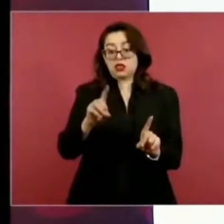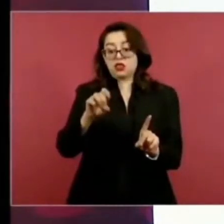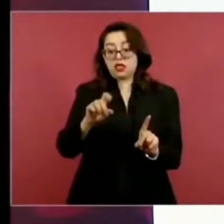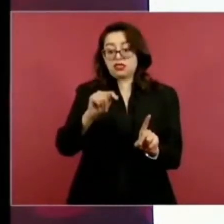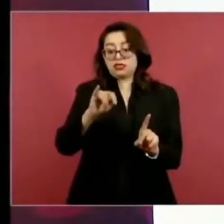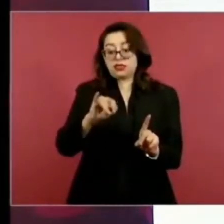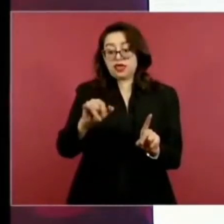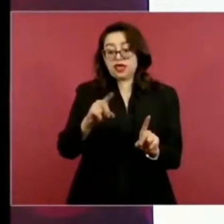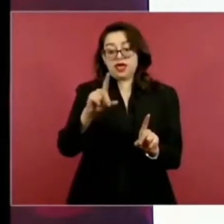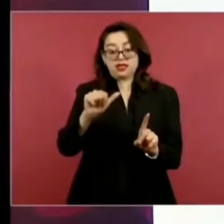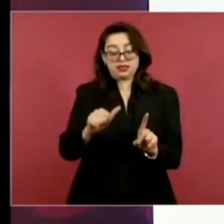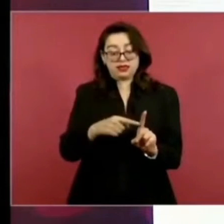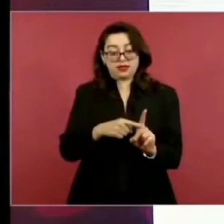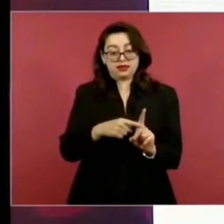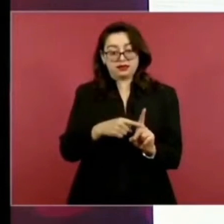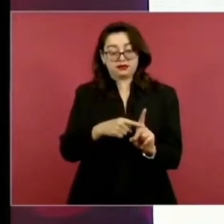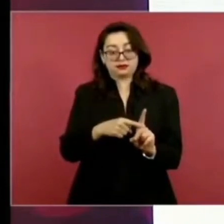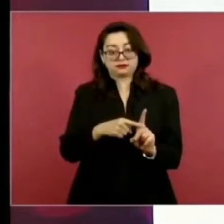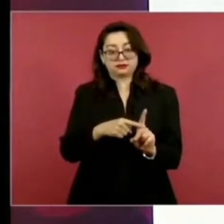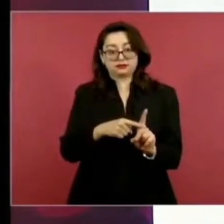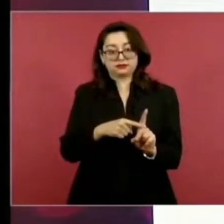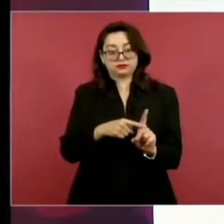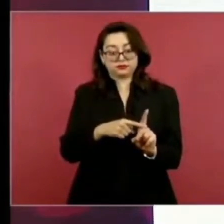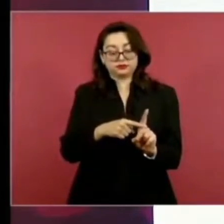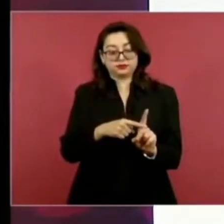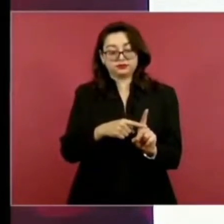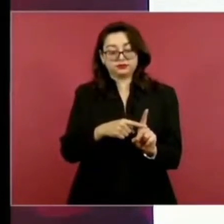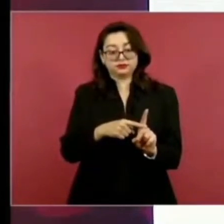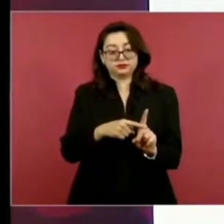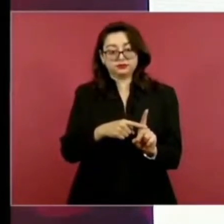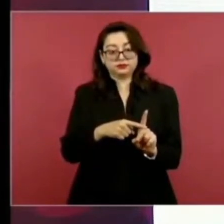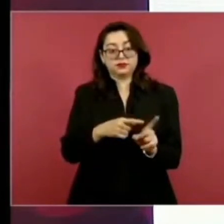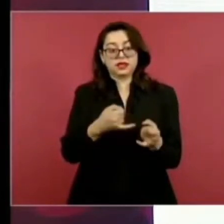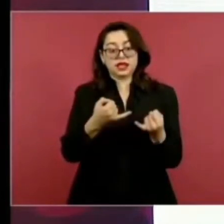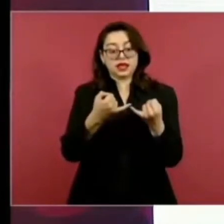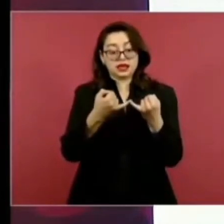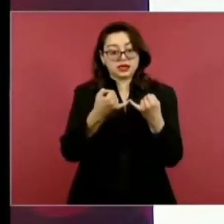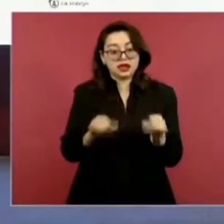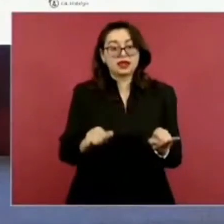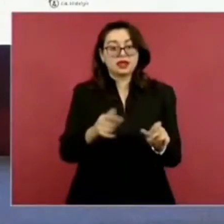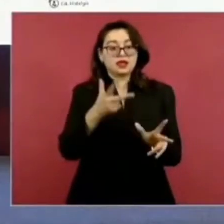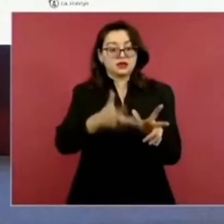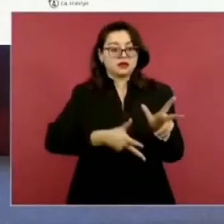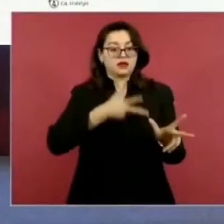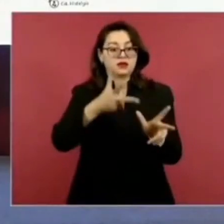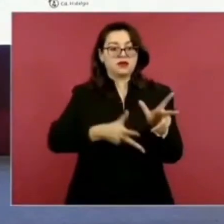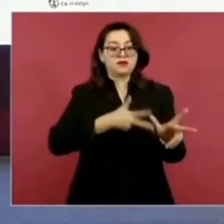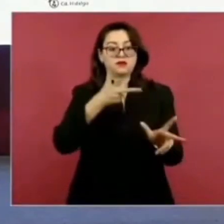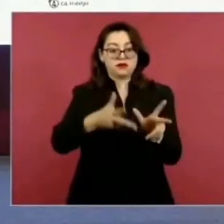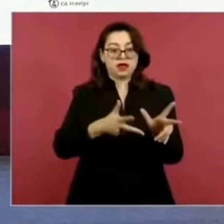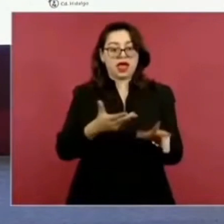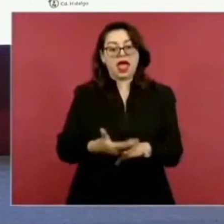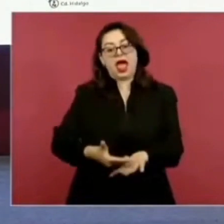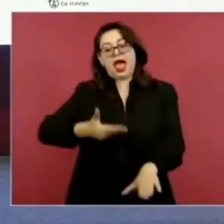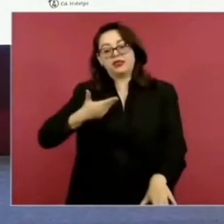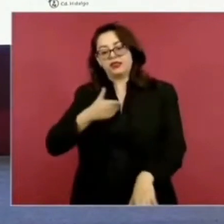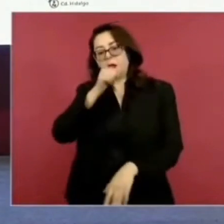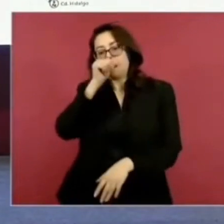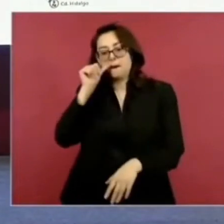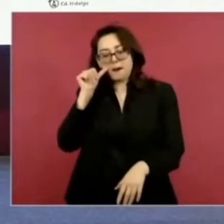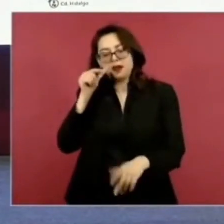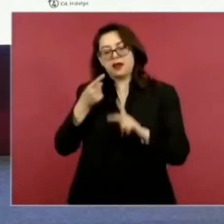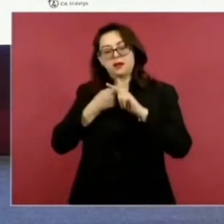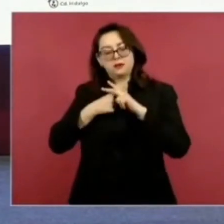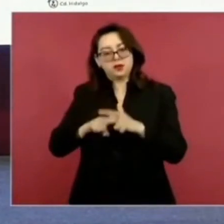Tejada. Por eso le toca a él inaugurar el ferrocarril que ya había empezado el presidente Juárez.